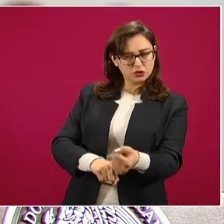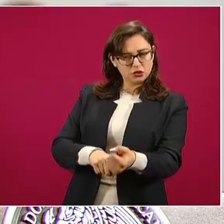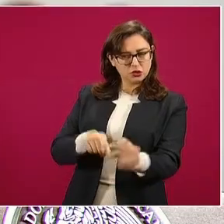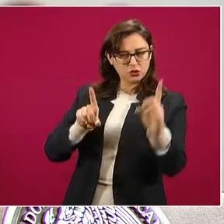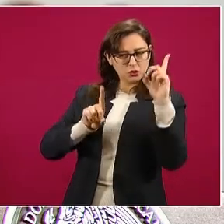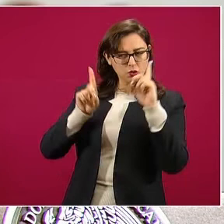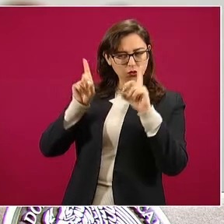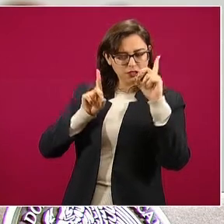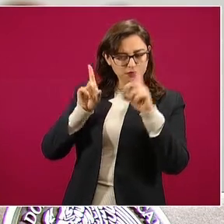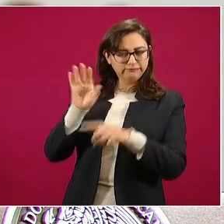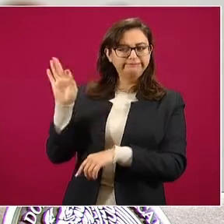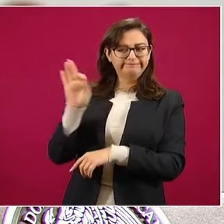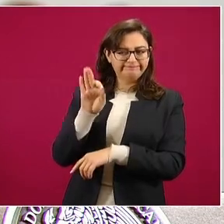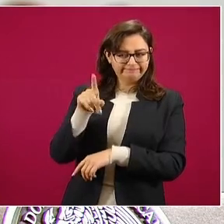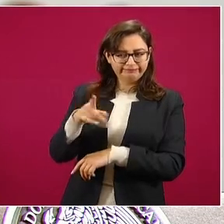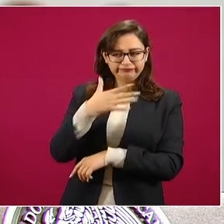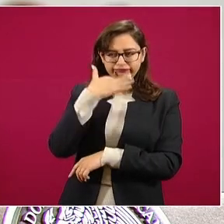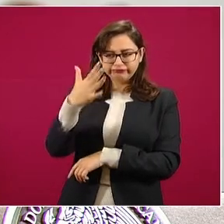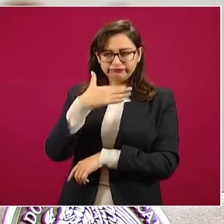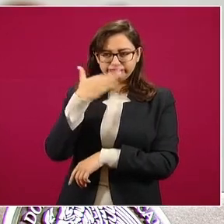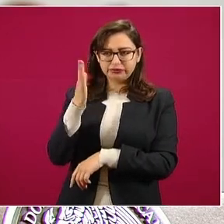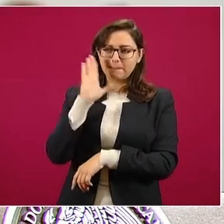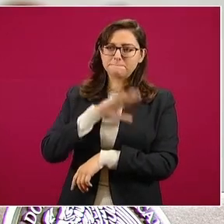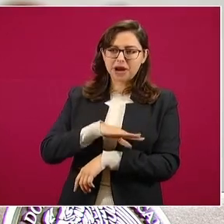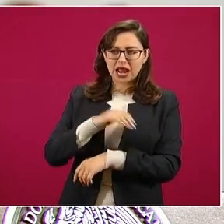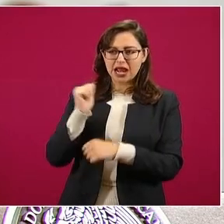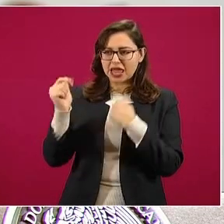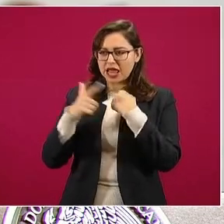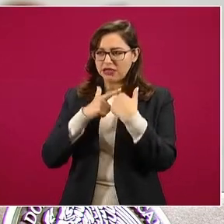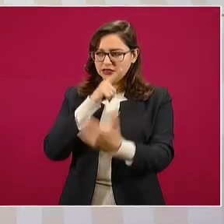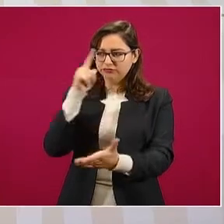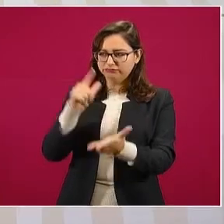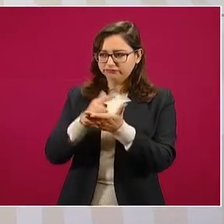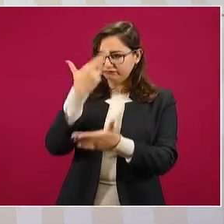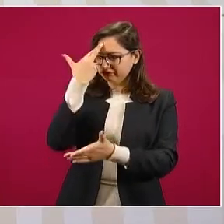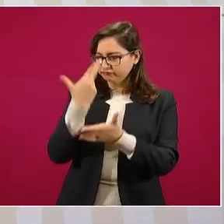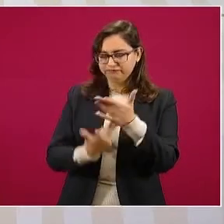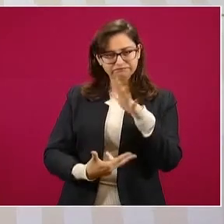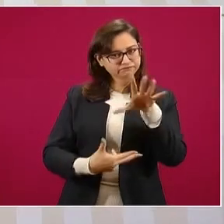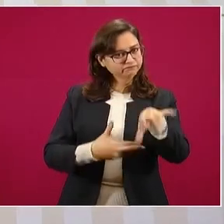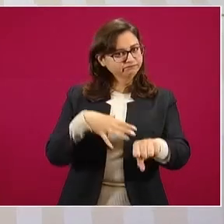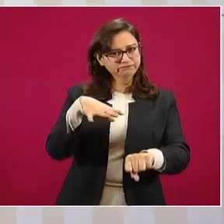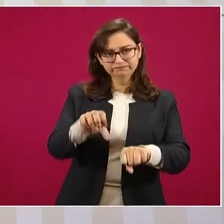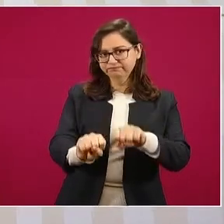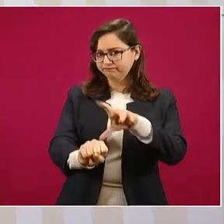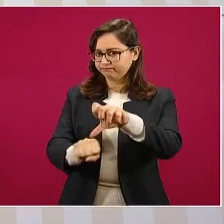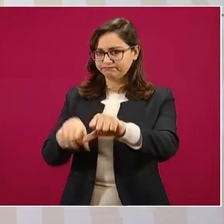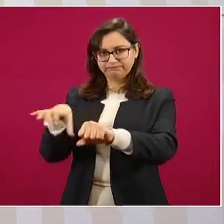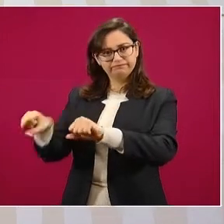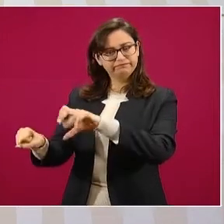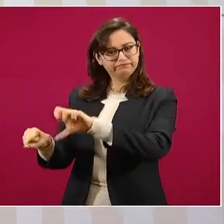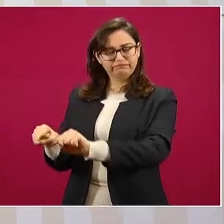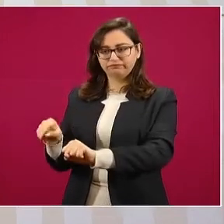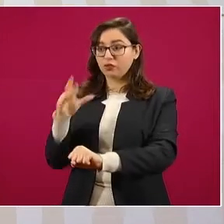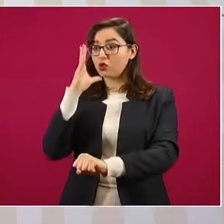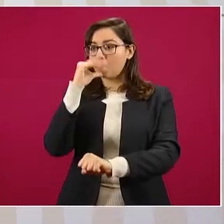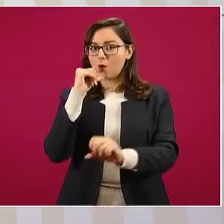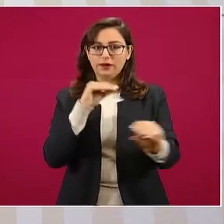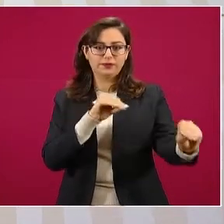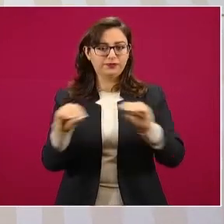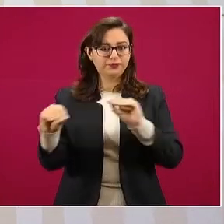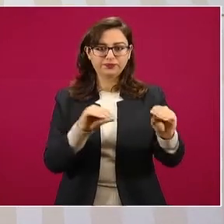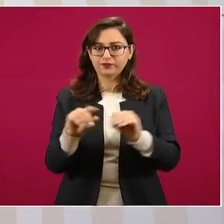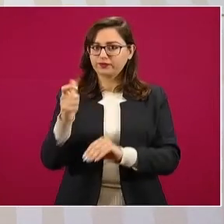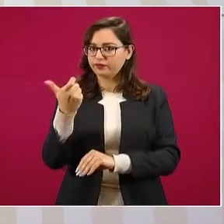es un indicador de cómo se le sigue